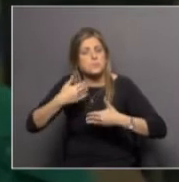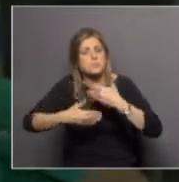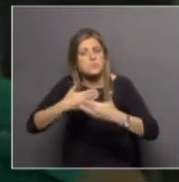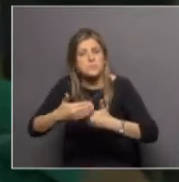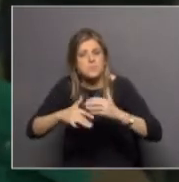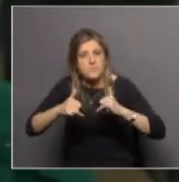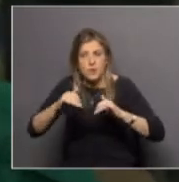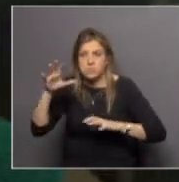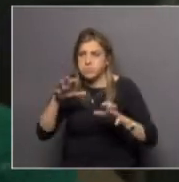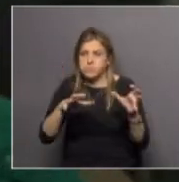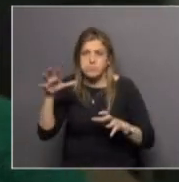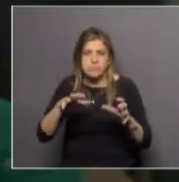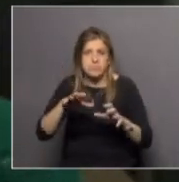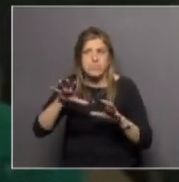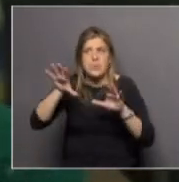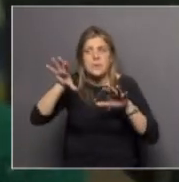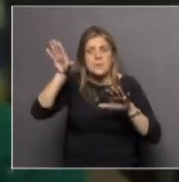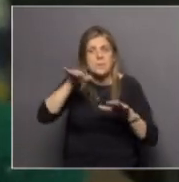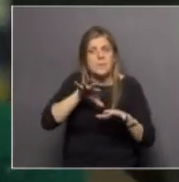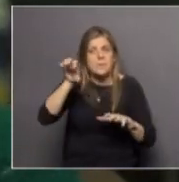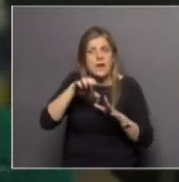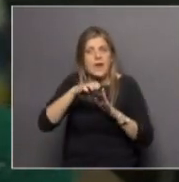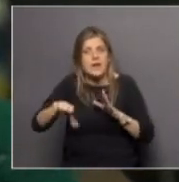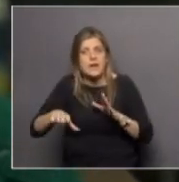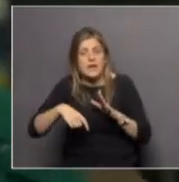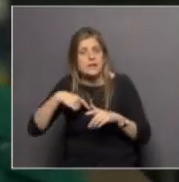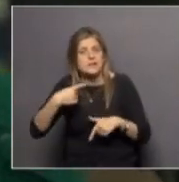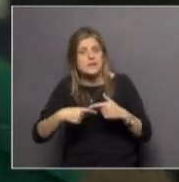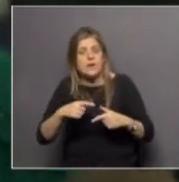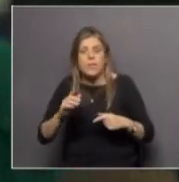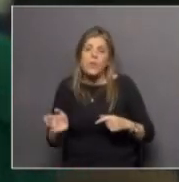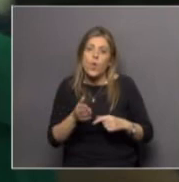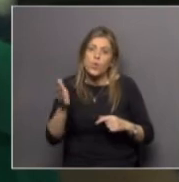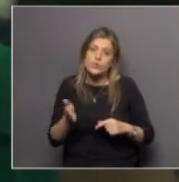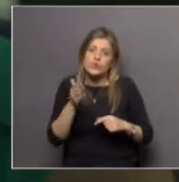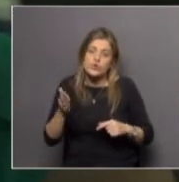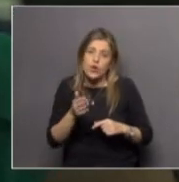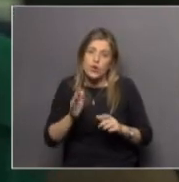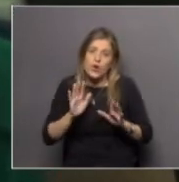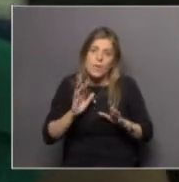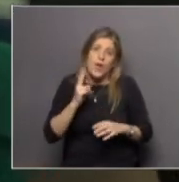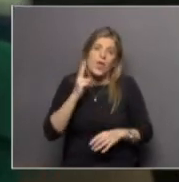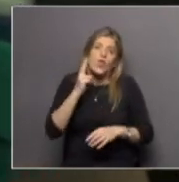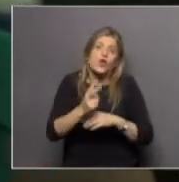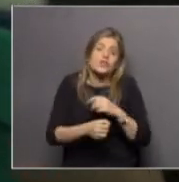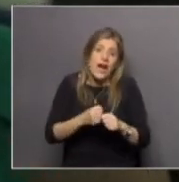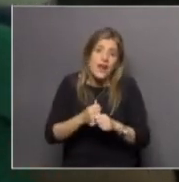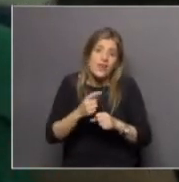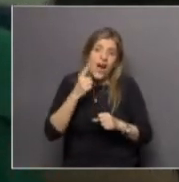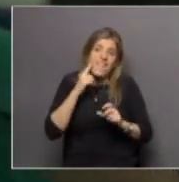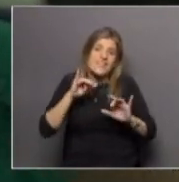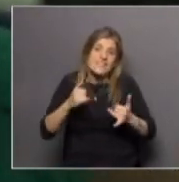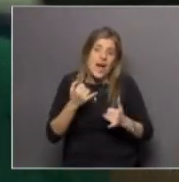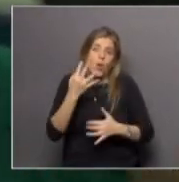está armado y sigue produciendo al mismo nivel que el primer día. Dentro de dos años más voy a poder decir ya lleva